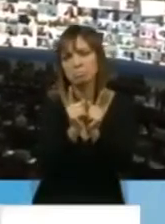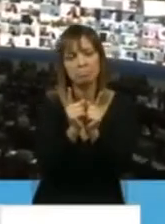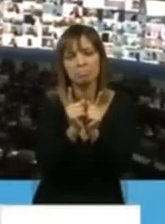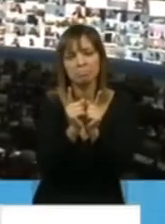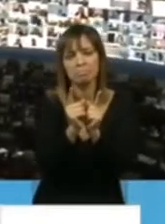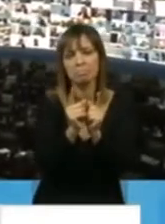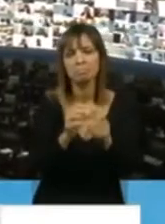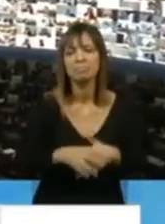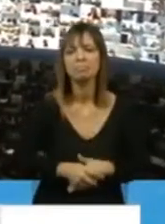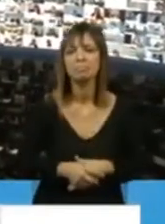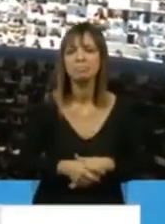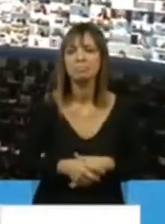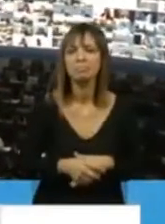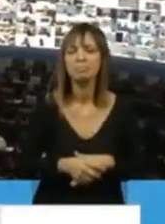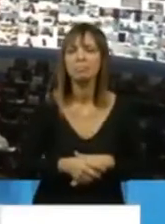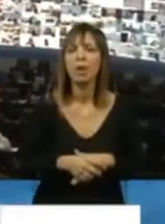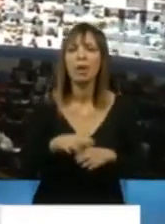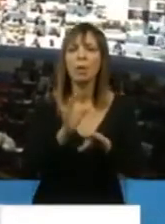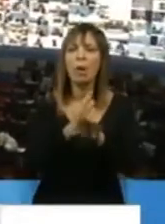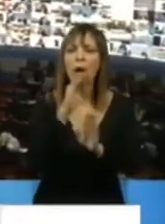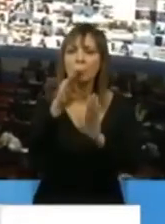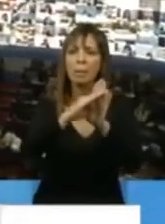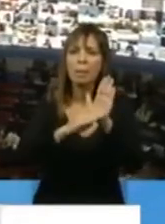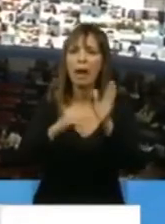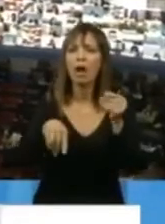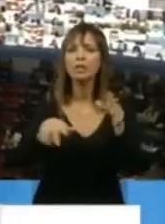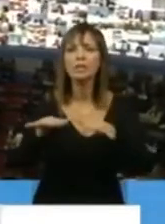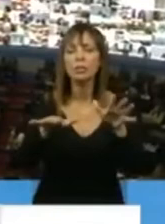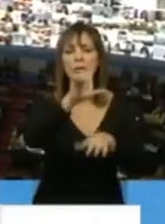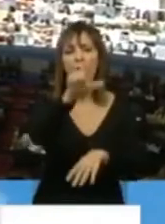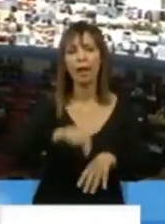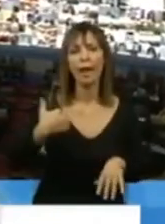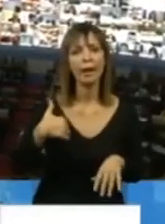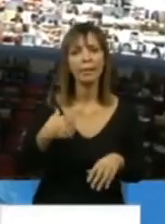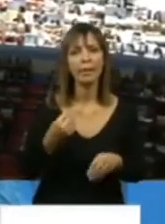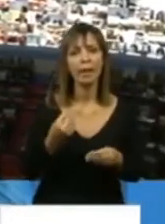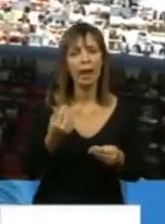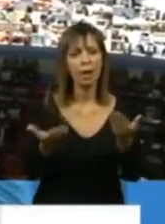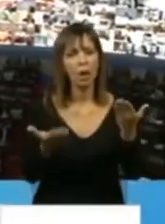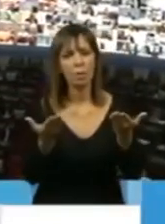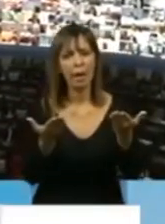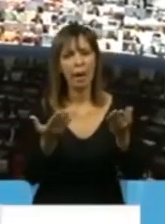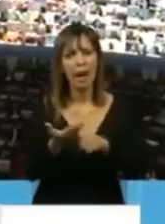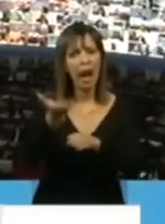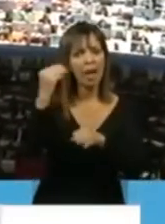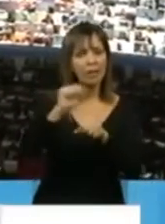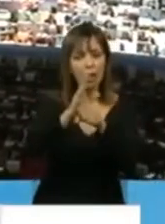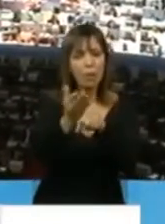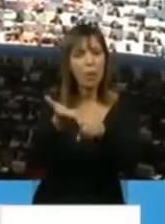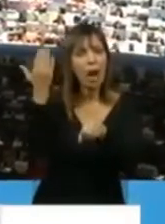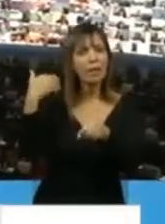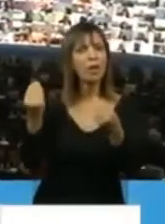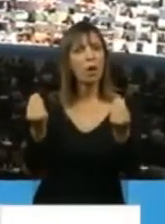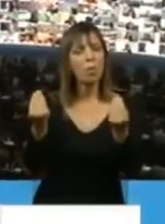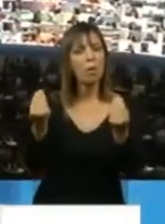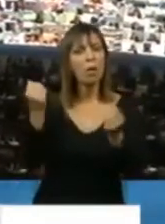recorrido de cómo estamos en la Argentina hoy. La situación que teníamos antes de la pandemia es cierta, una situación económica